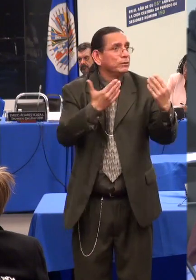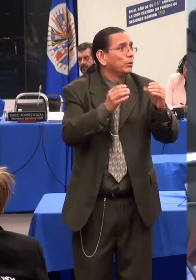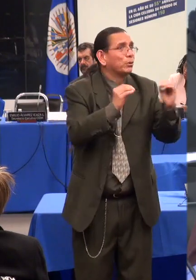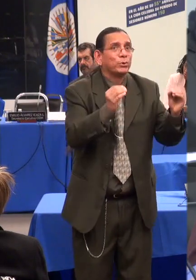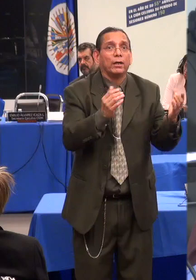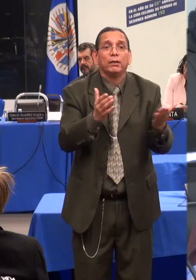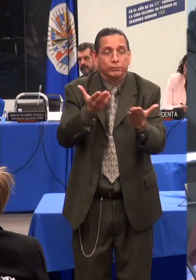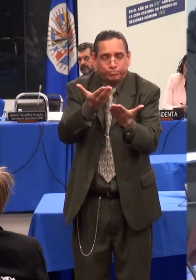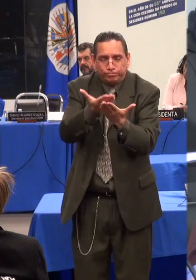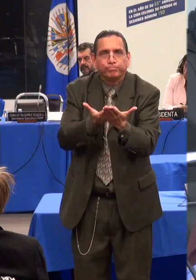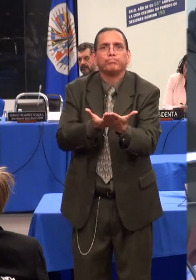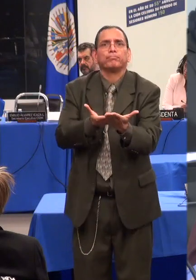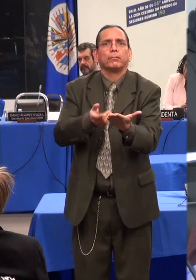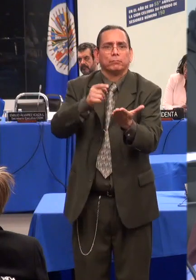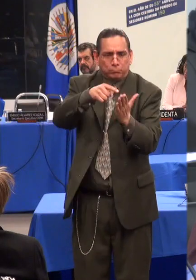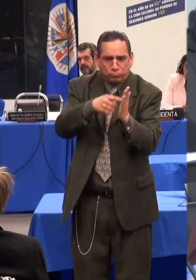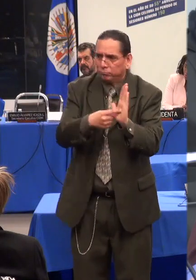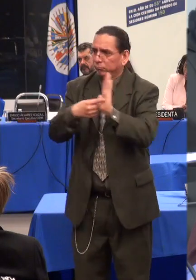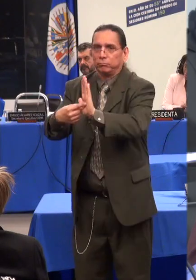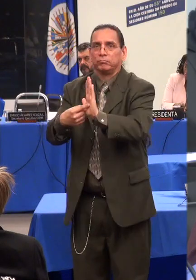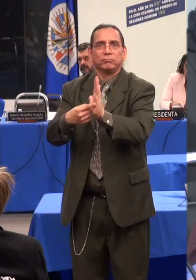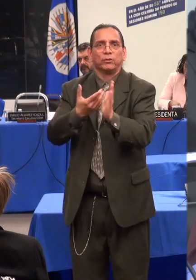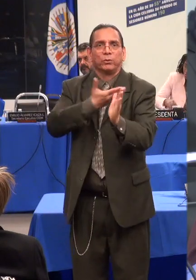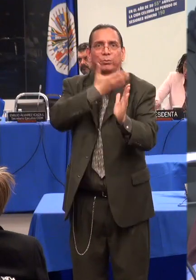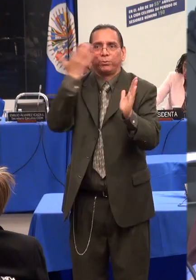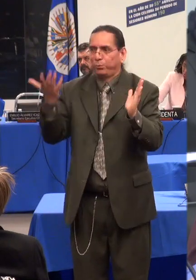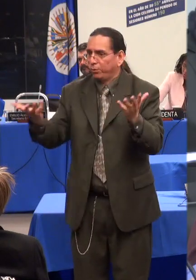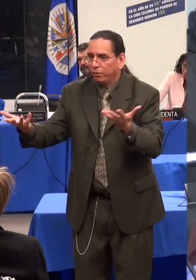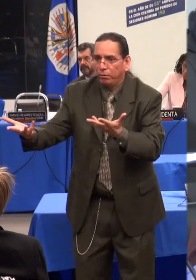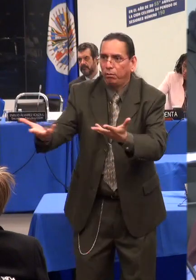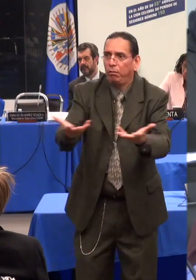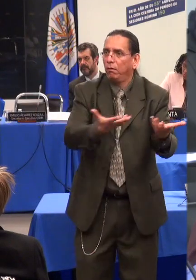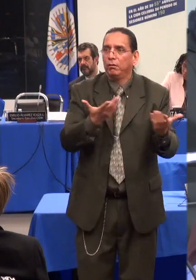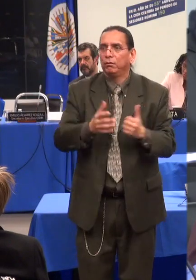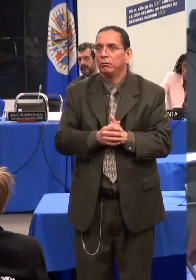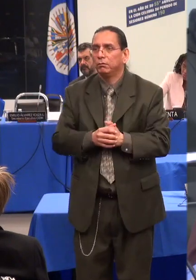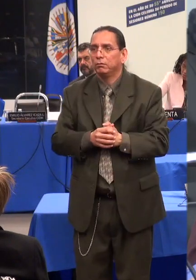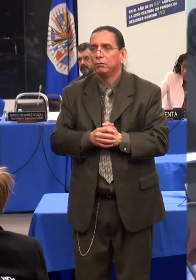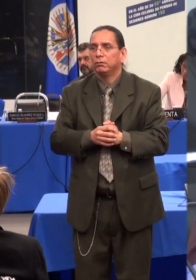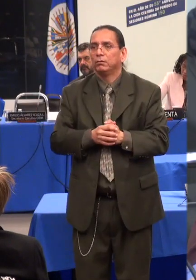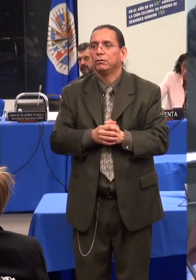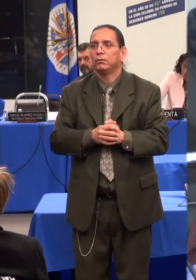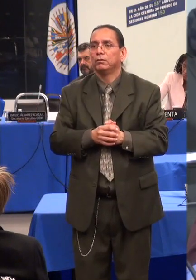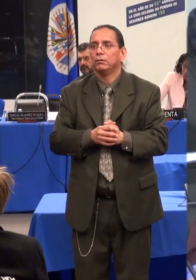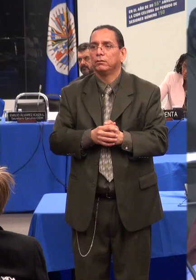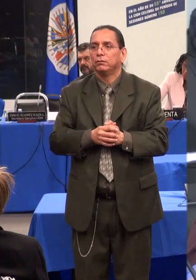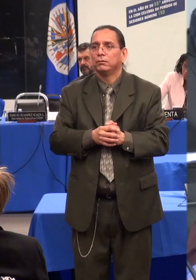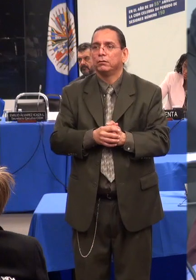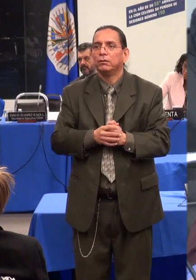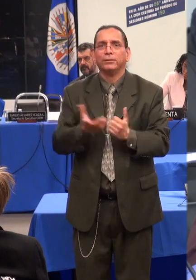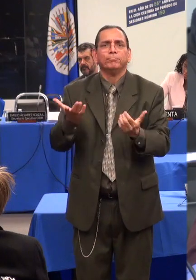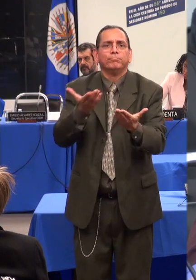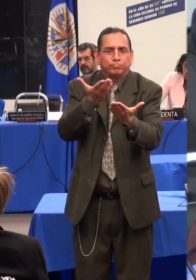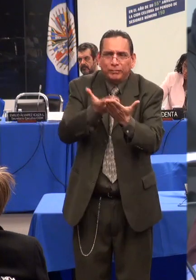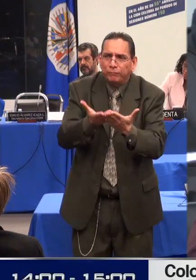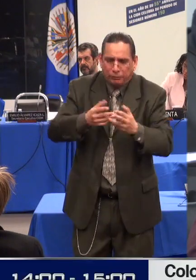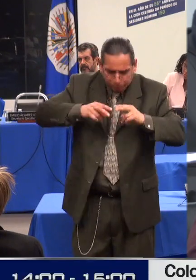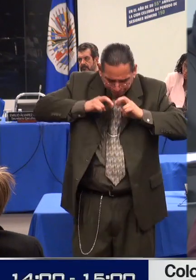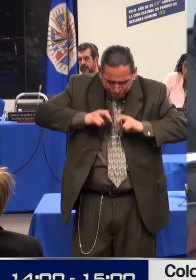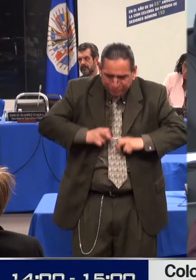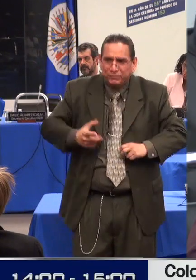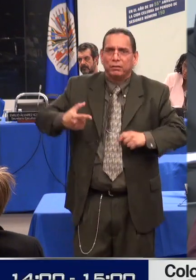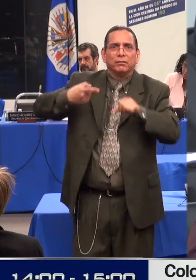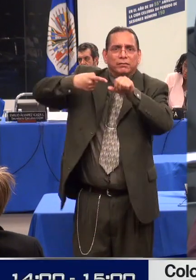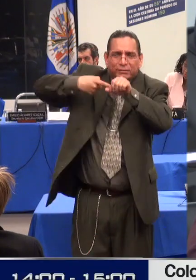irrelevante después de que ha pasado ese tiempo. Las violaciones a los derechos sexuales y reproductivos de las personas con discapacidad en